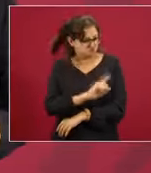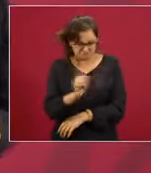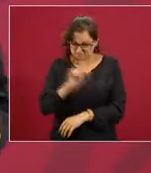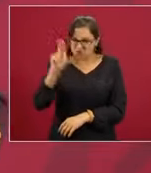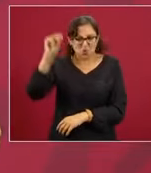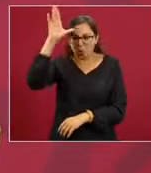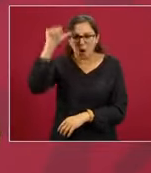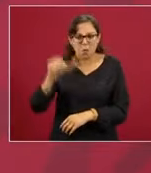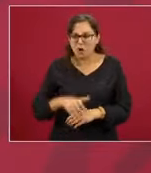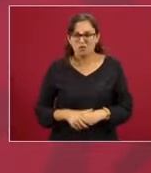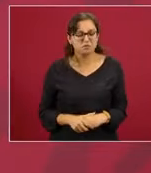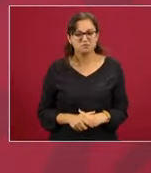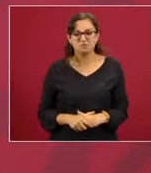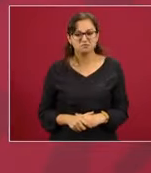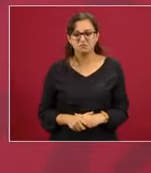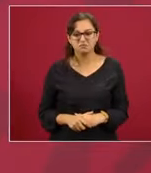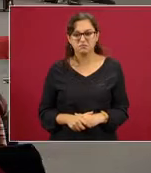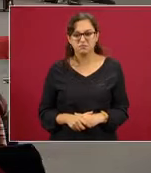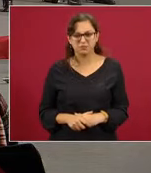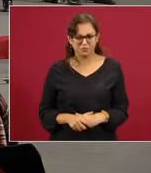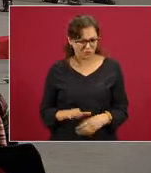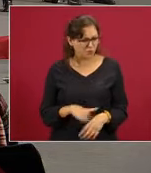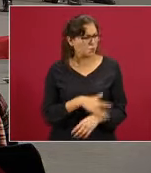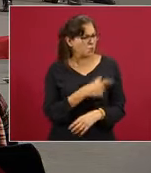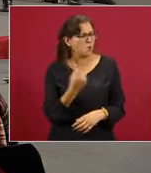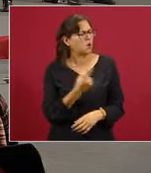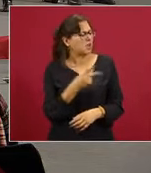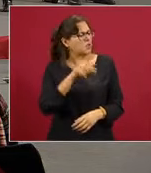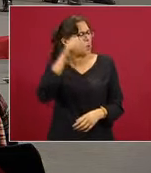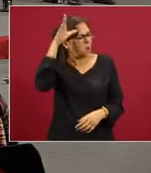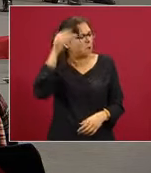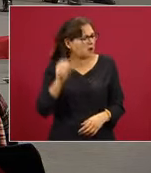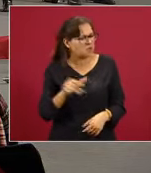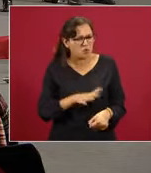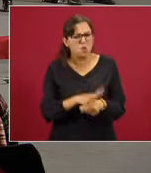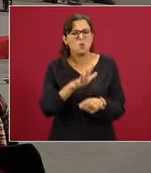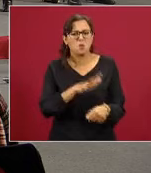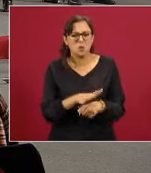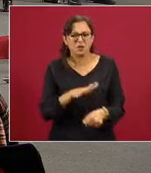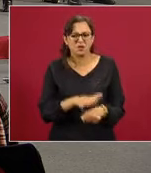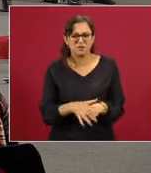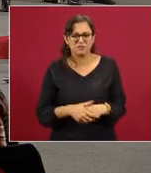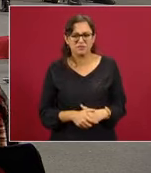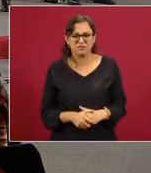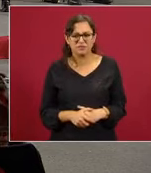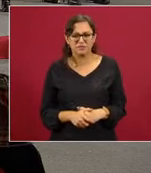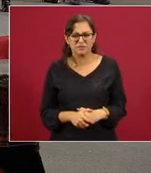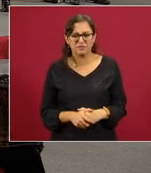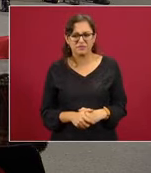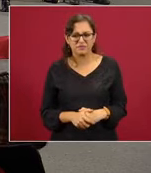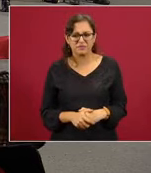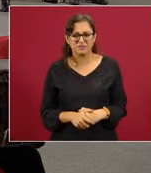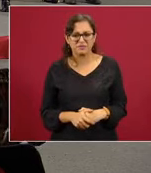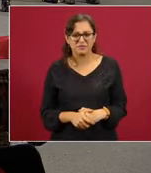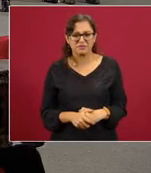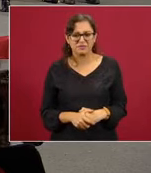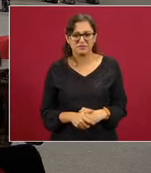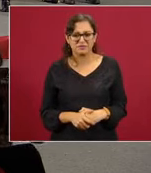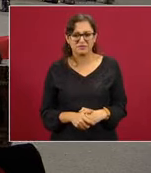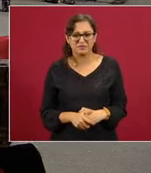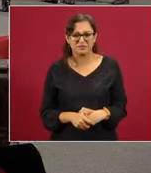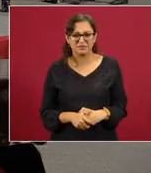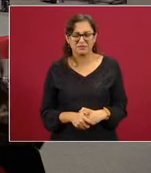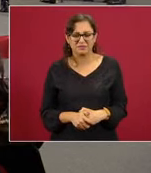¿No sabes tú, bajo… ¿Tú la leíste? ¿Cuál era el argumento? A ver, no, es que es